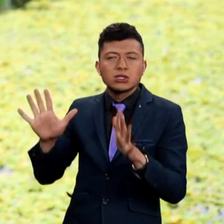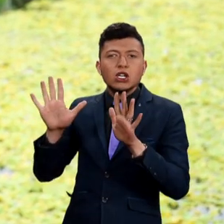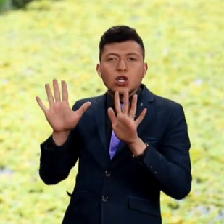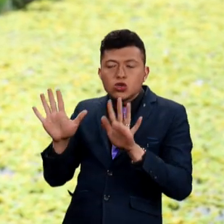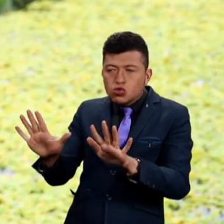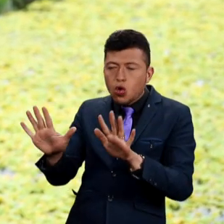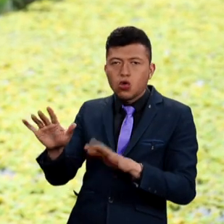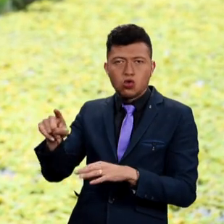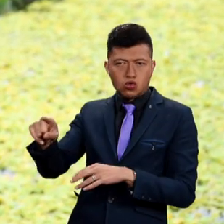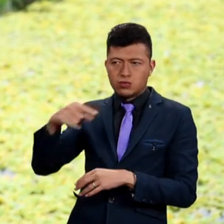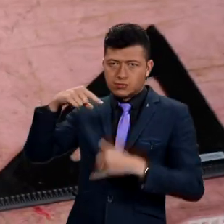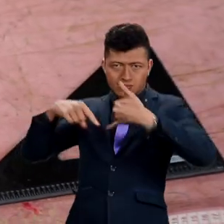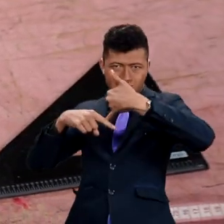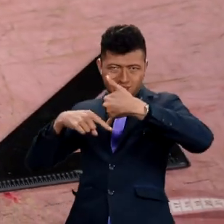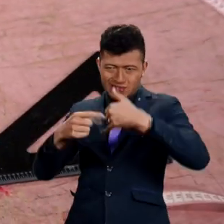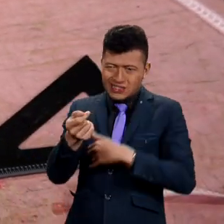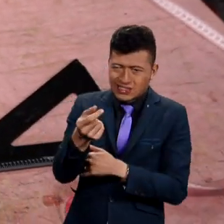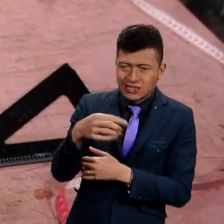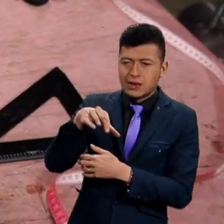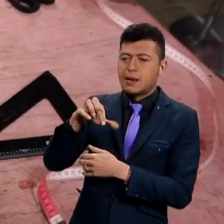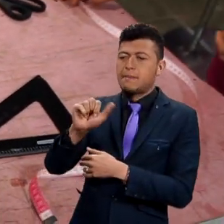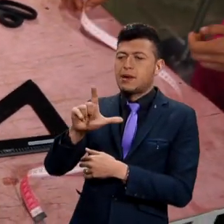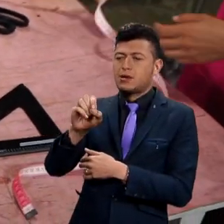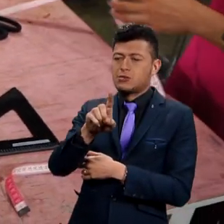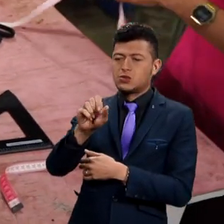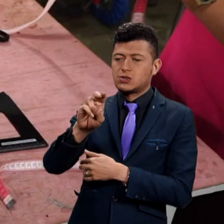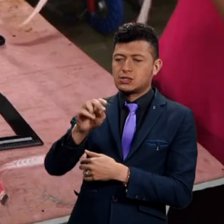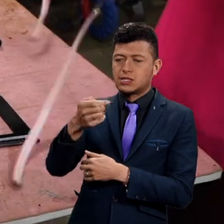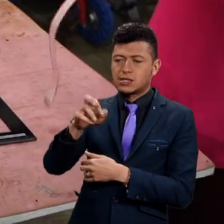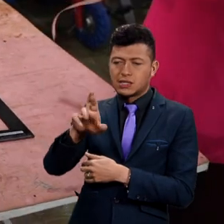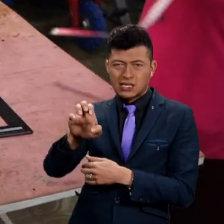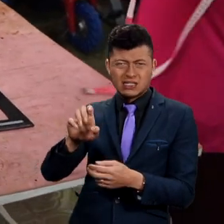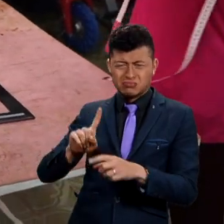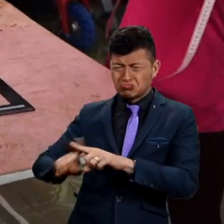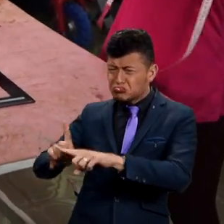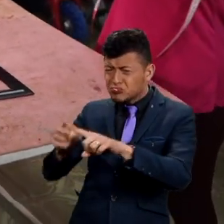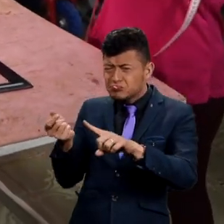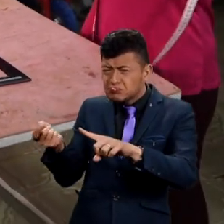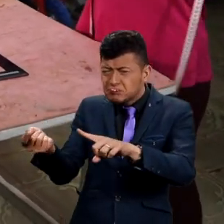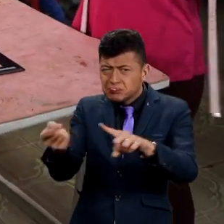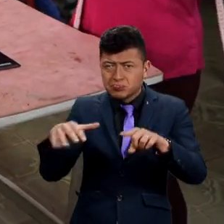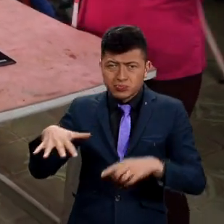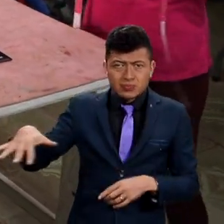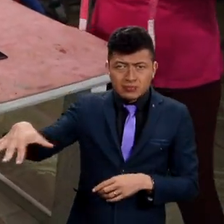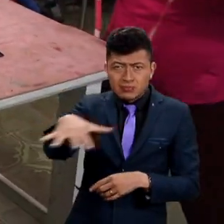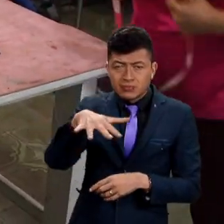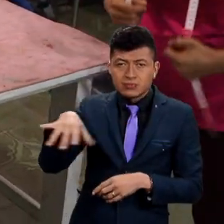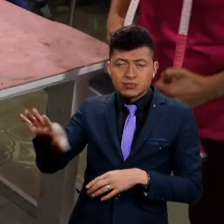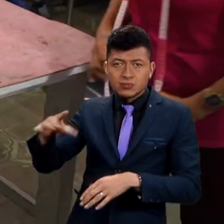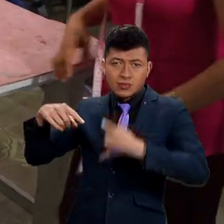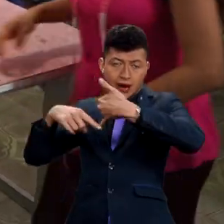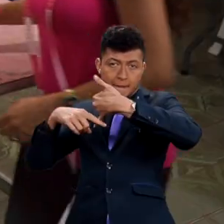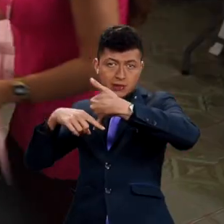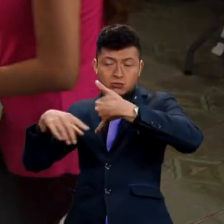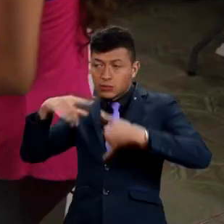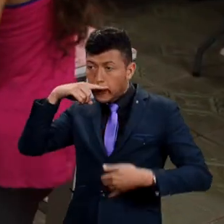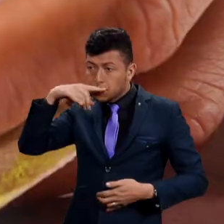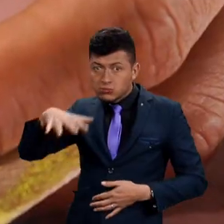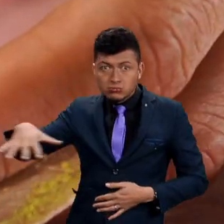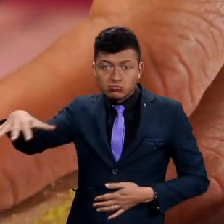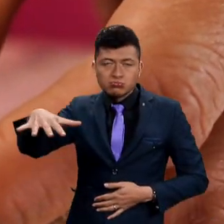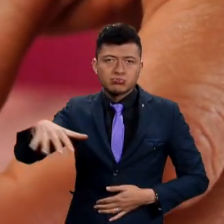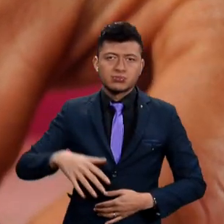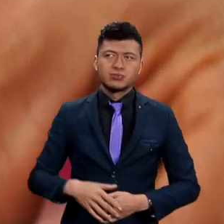amazónica, que son las semillas, la yanchama, el palosangre, las semillas que se recogen de todos los alrededores de la zona.